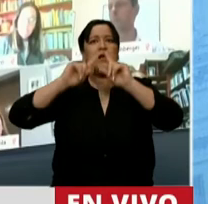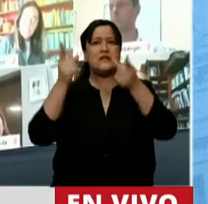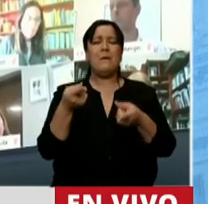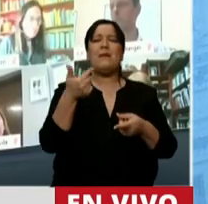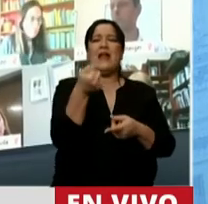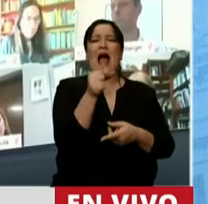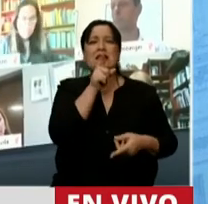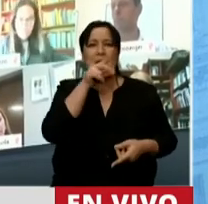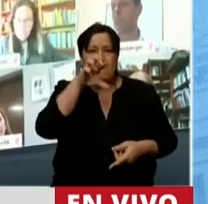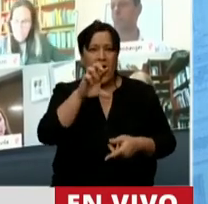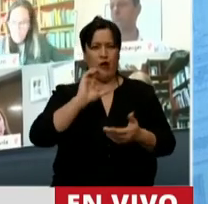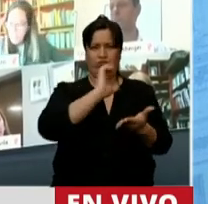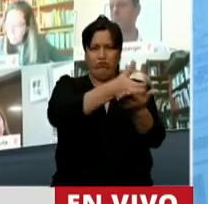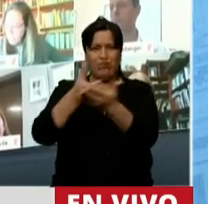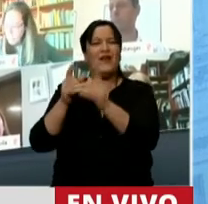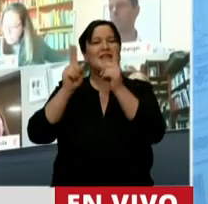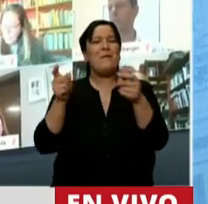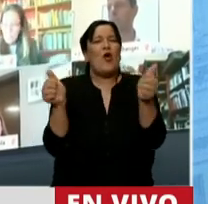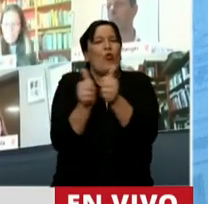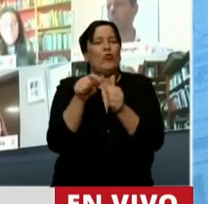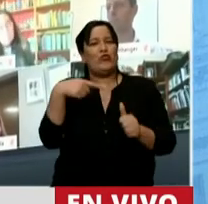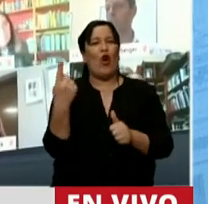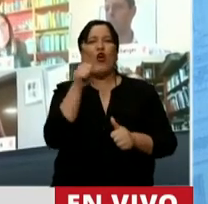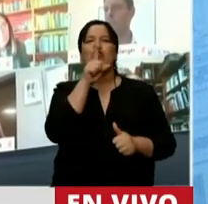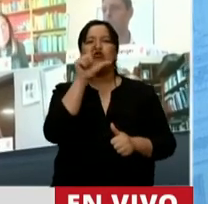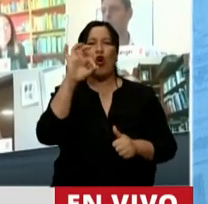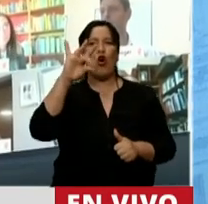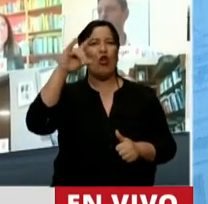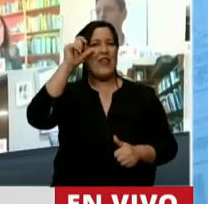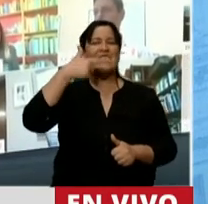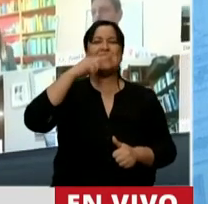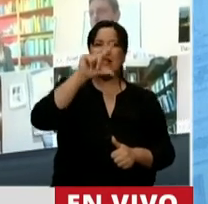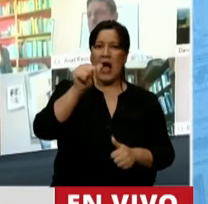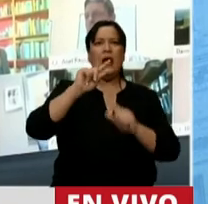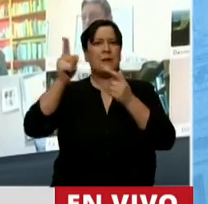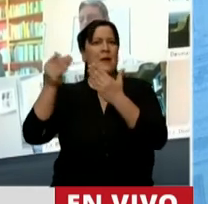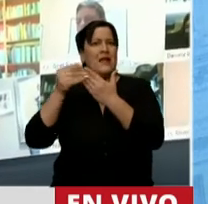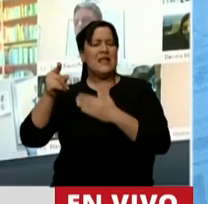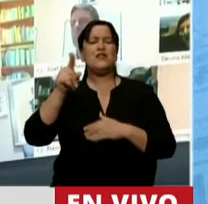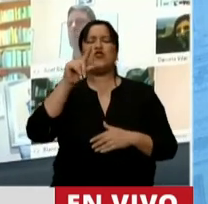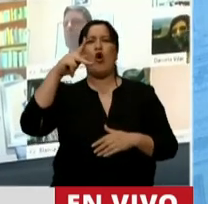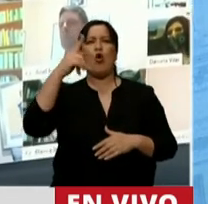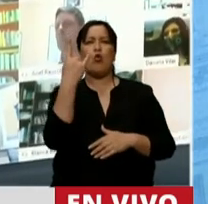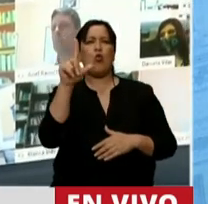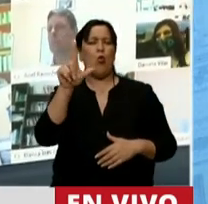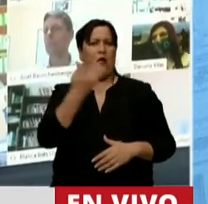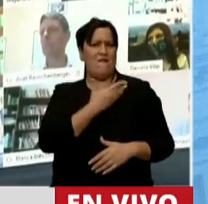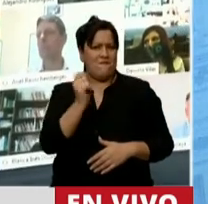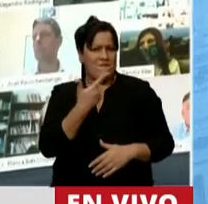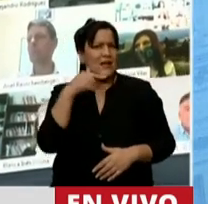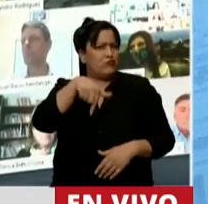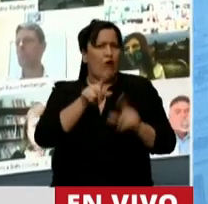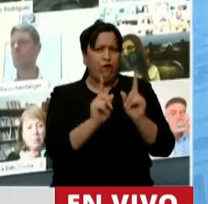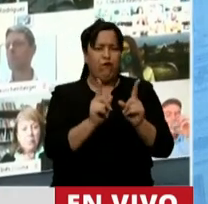Jefe de Gabinete está también Cecilia Todesca que junto al Ministro Culfas anunciaron la continuidad. Y hoy, en